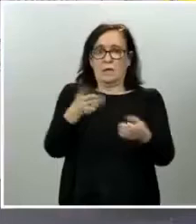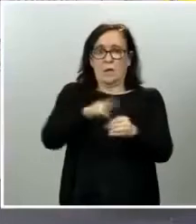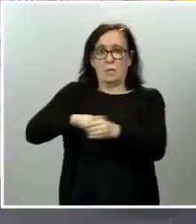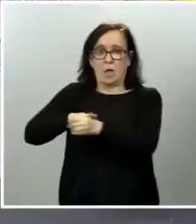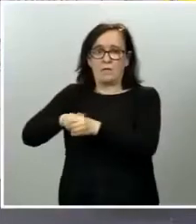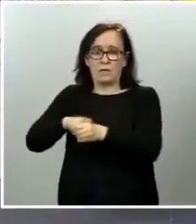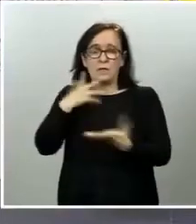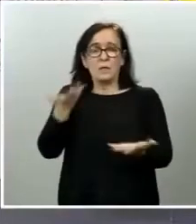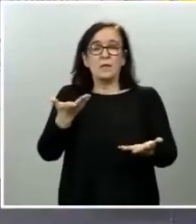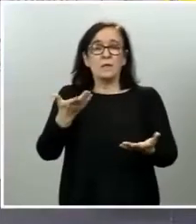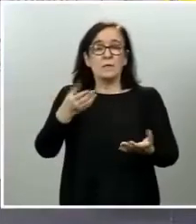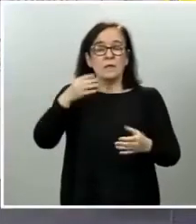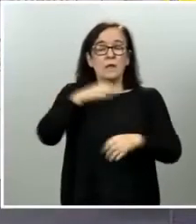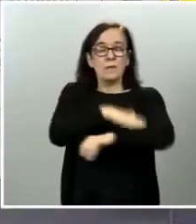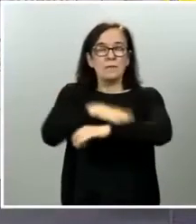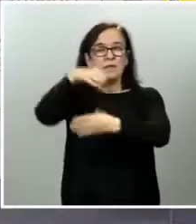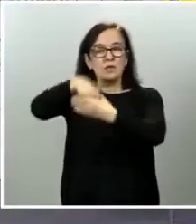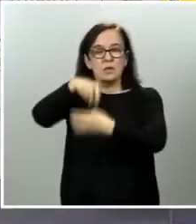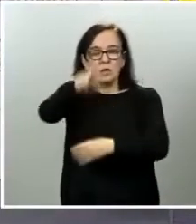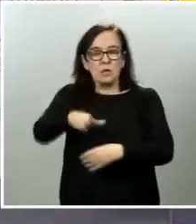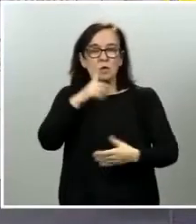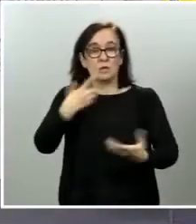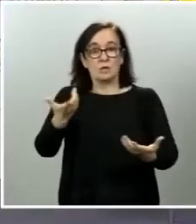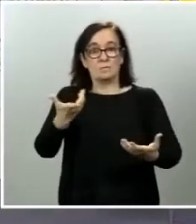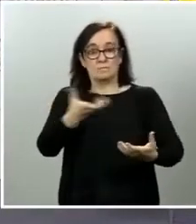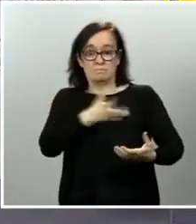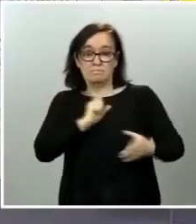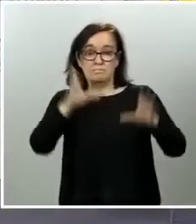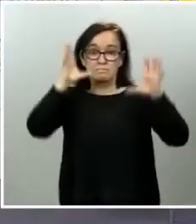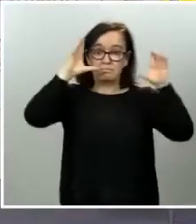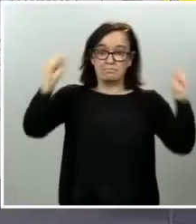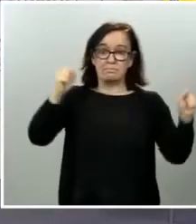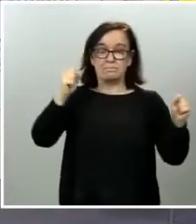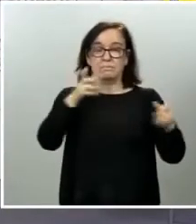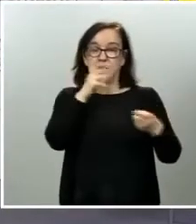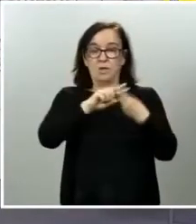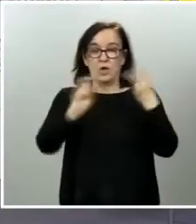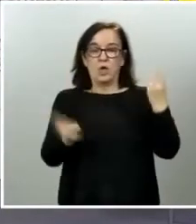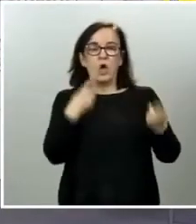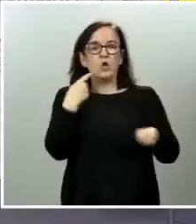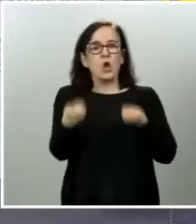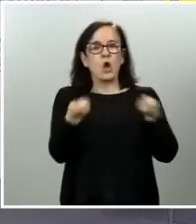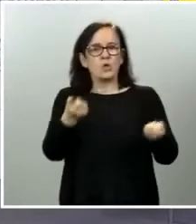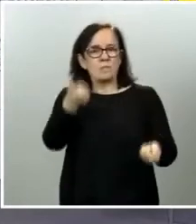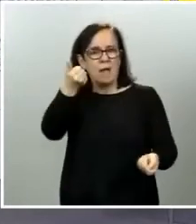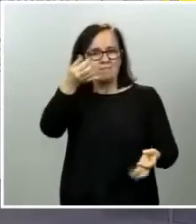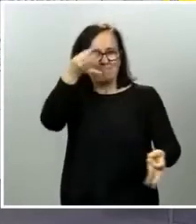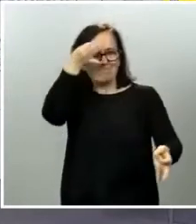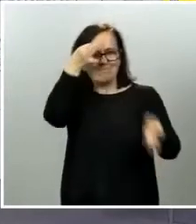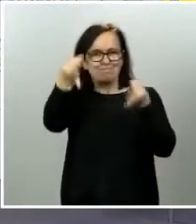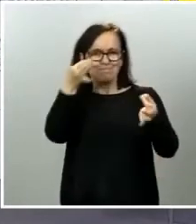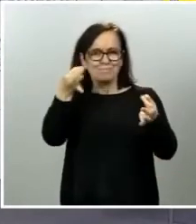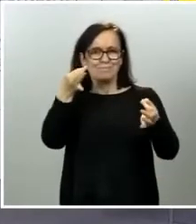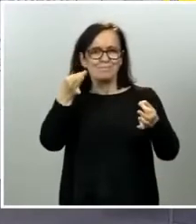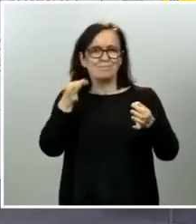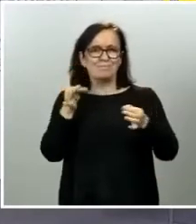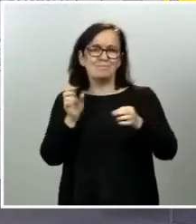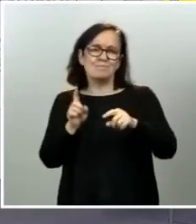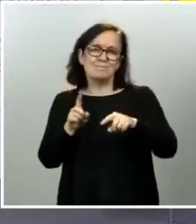saber si hay algún plan para que las fuerzas y cuerpos de seguridad del Estado controlen de manera más exhaustiva la movilidad entre